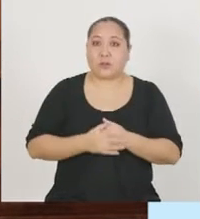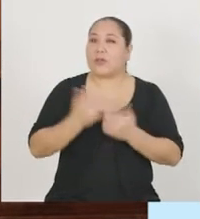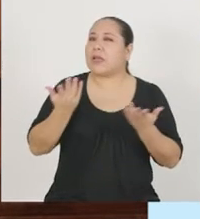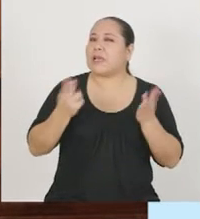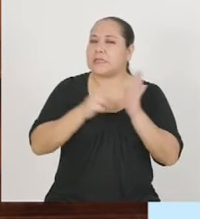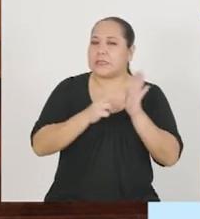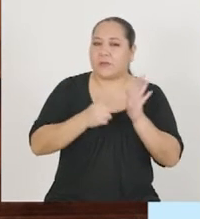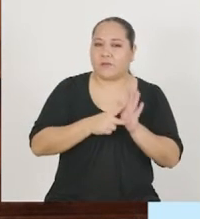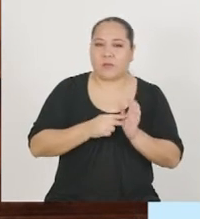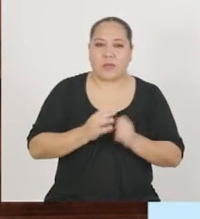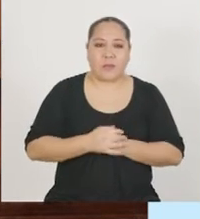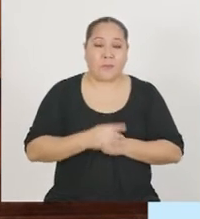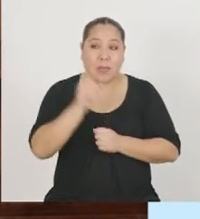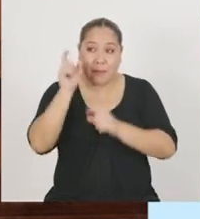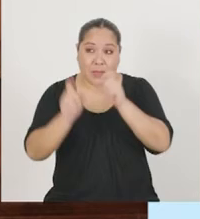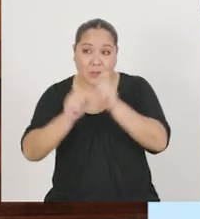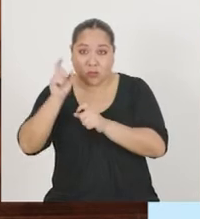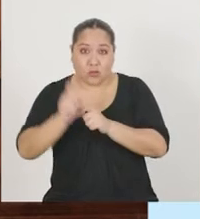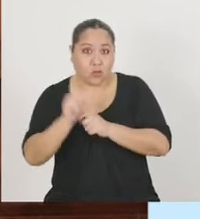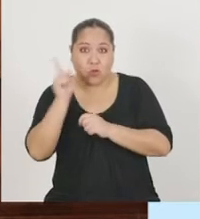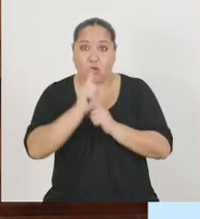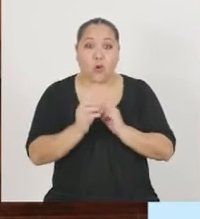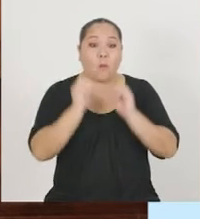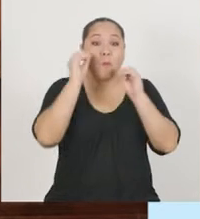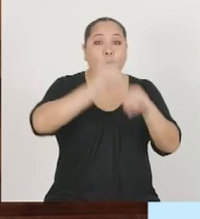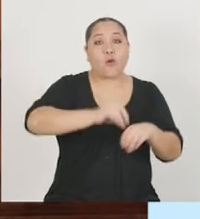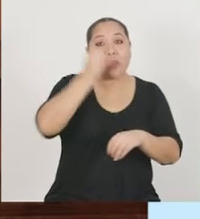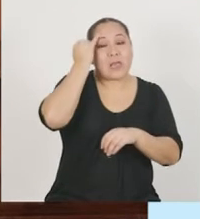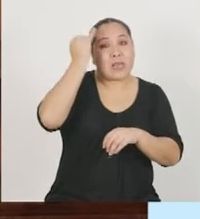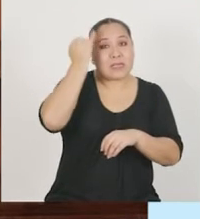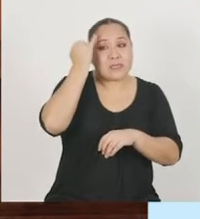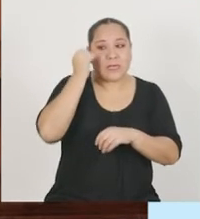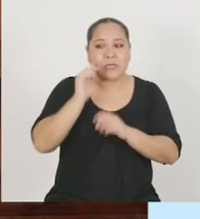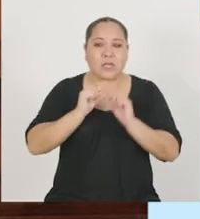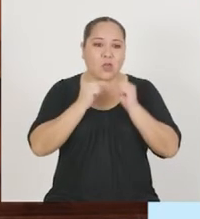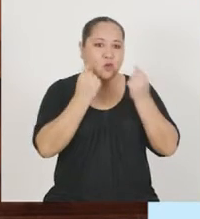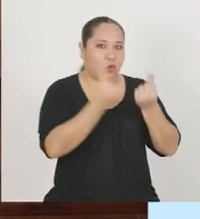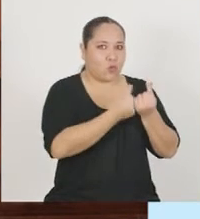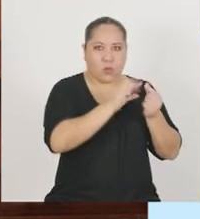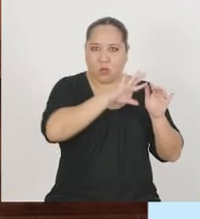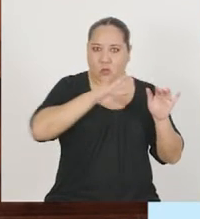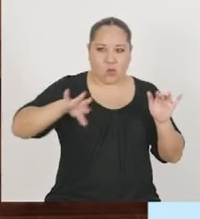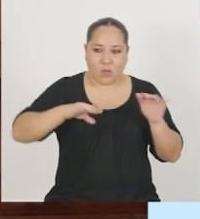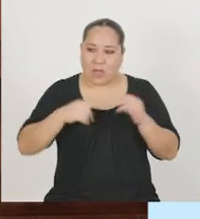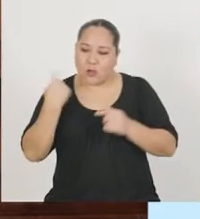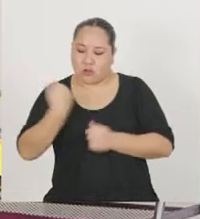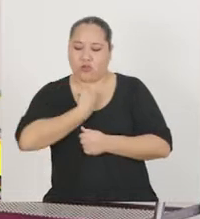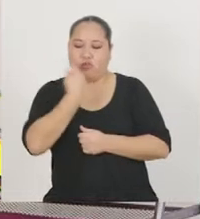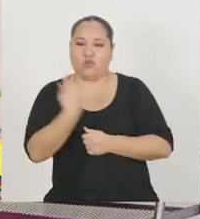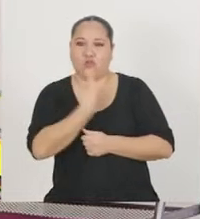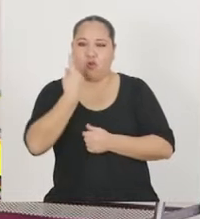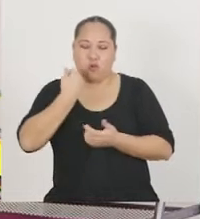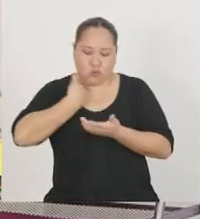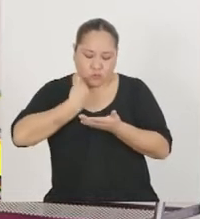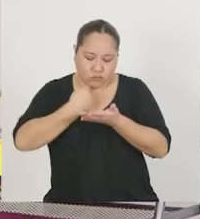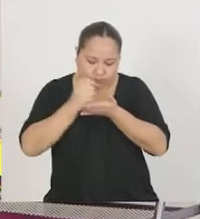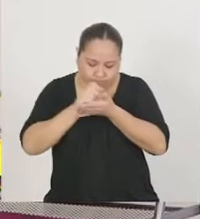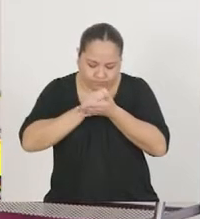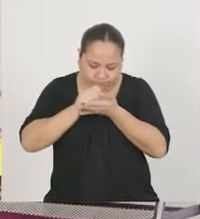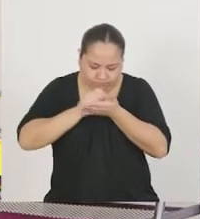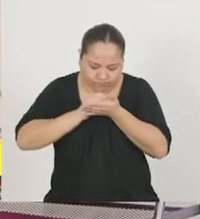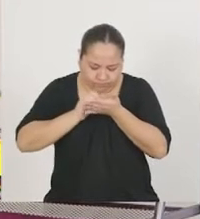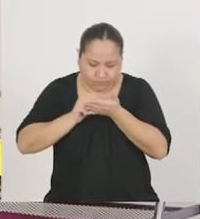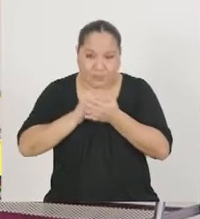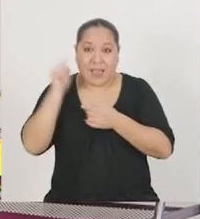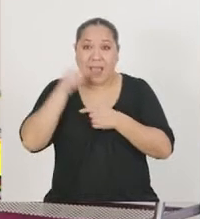decir, los participantes no exponen sus ideas en grupo hasta la parte final del proceso. Aquí ya empiezan sus